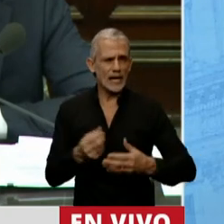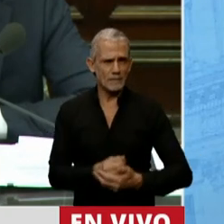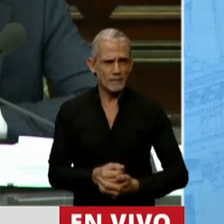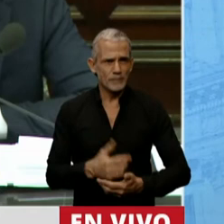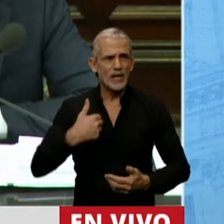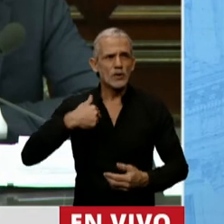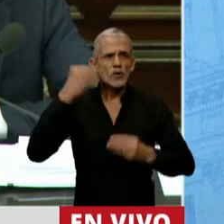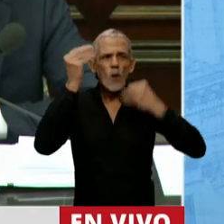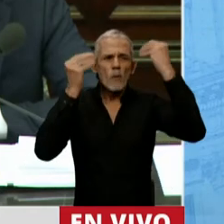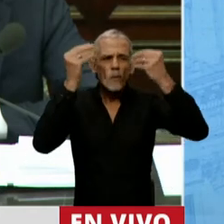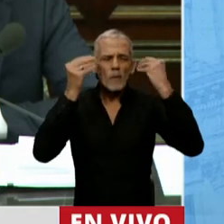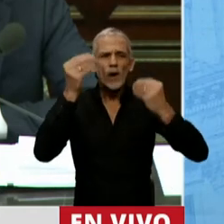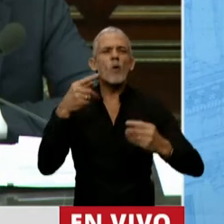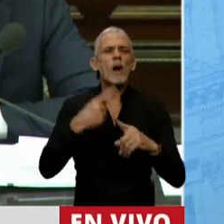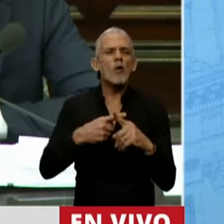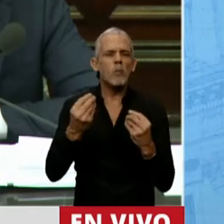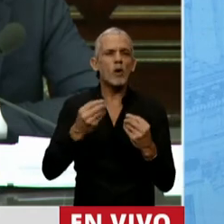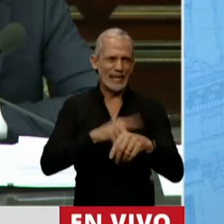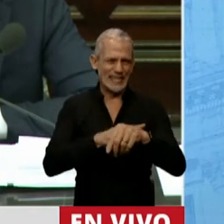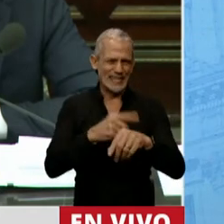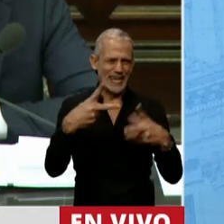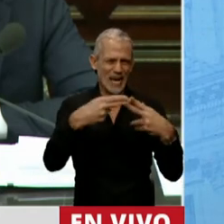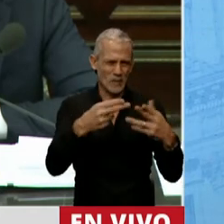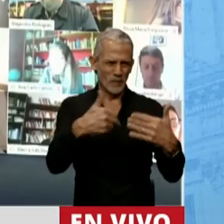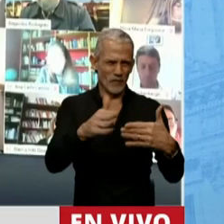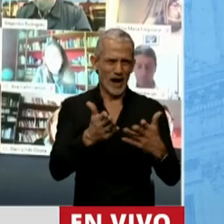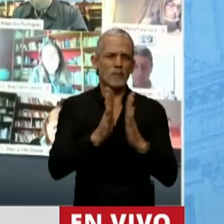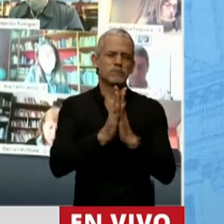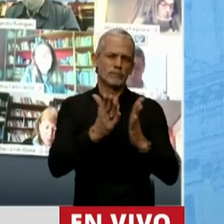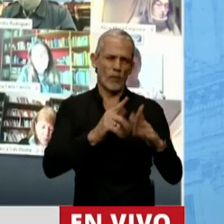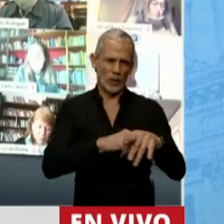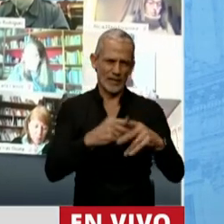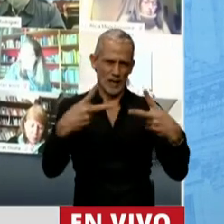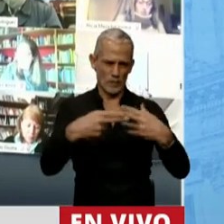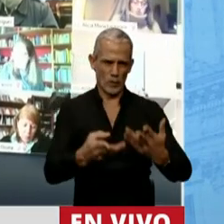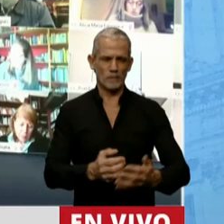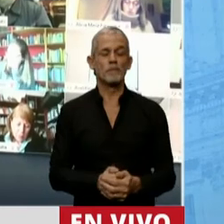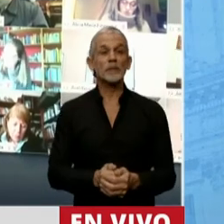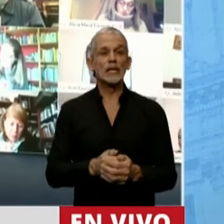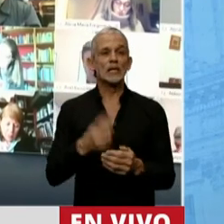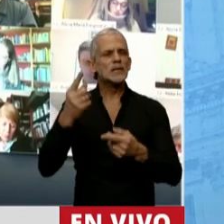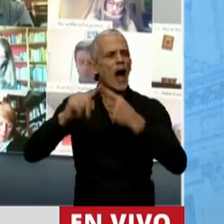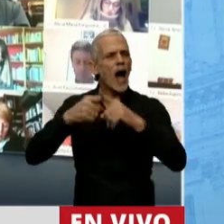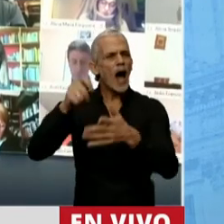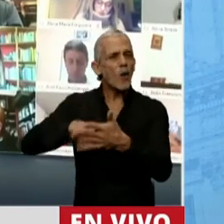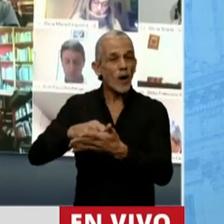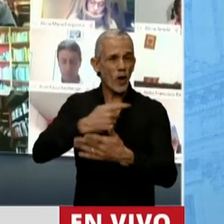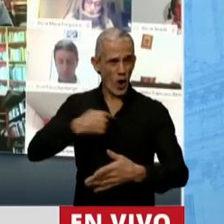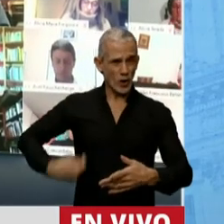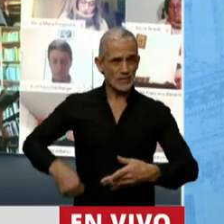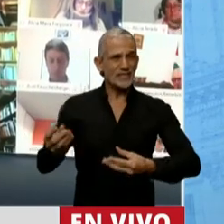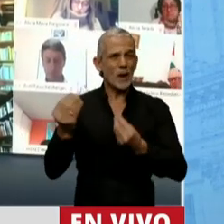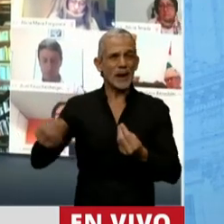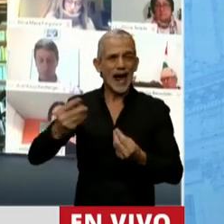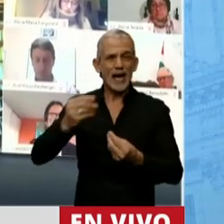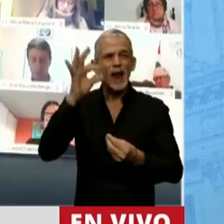un acuerdo del que se habló mucho en estos días que es el acuerdo con China para la cría